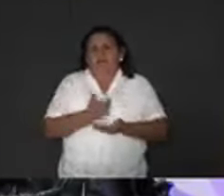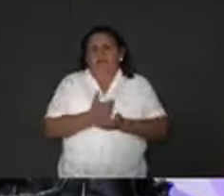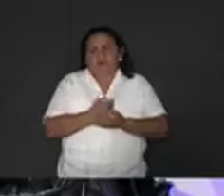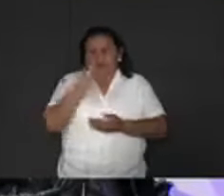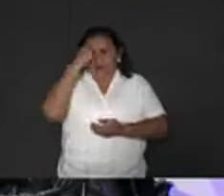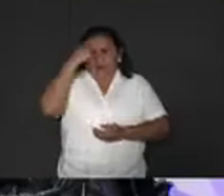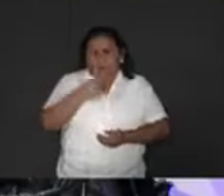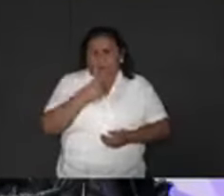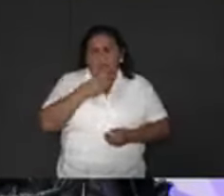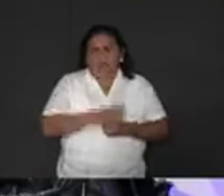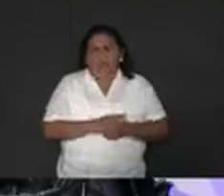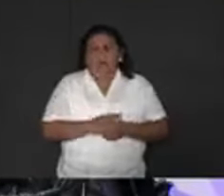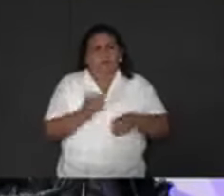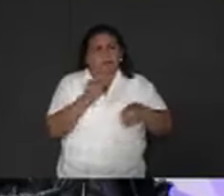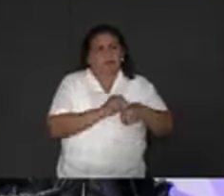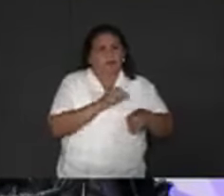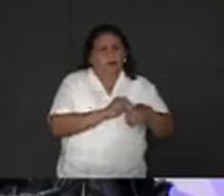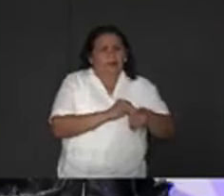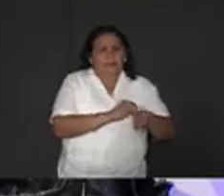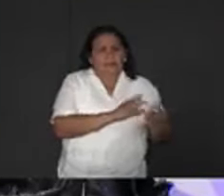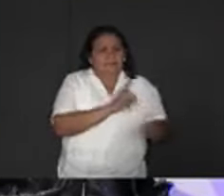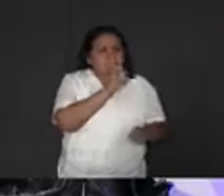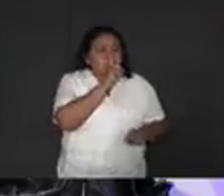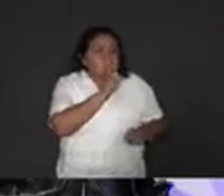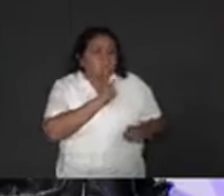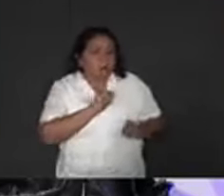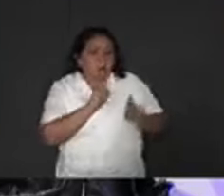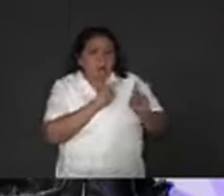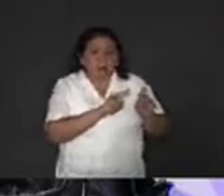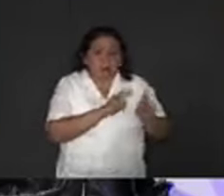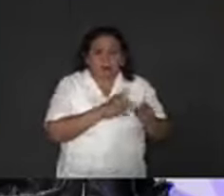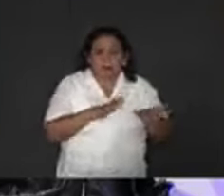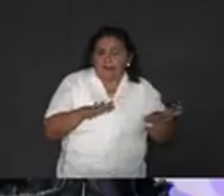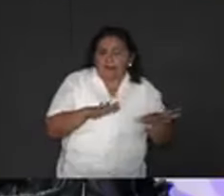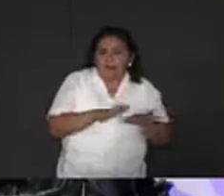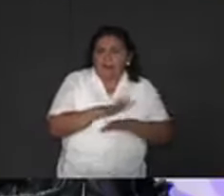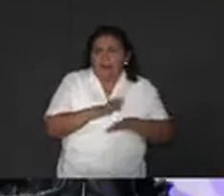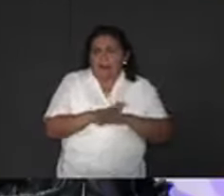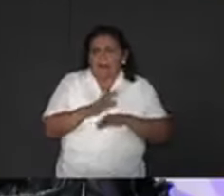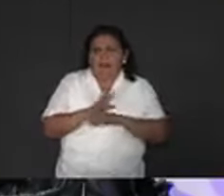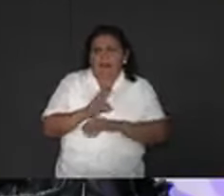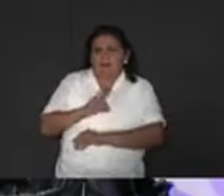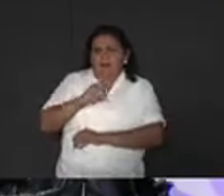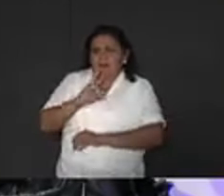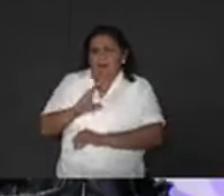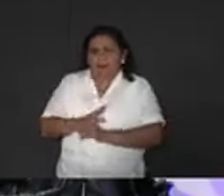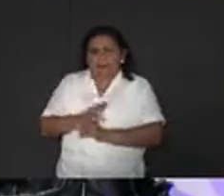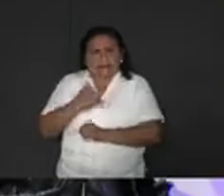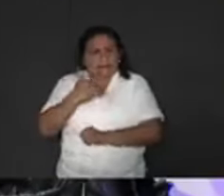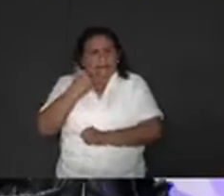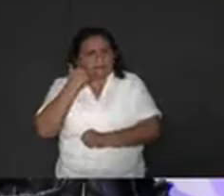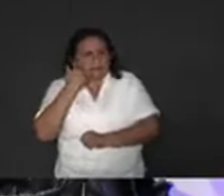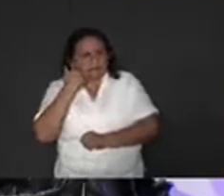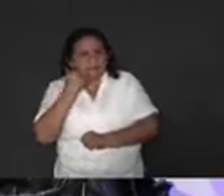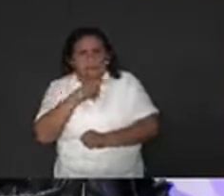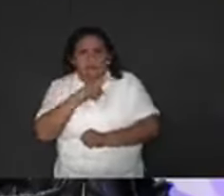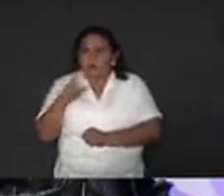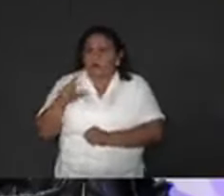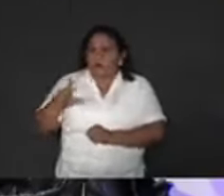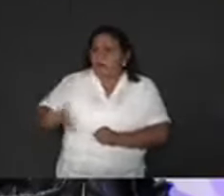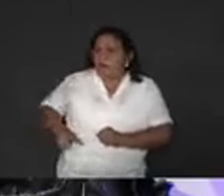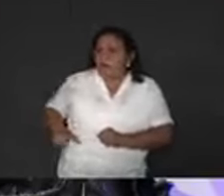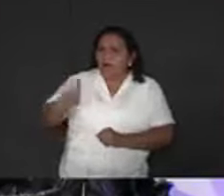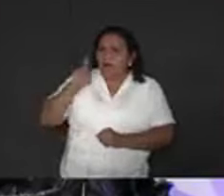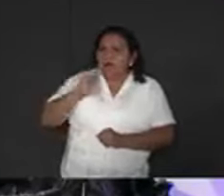sacar no solamente mentiras, sino también cambiando mi voz en supuestas llamadas con una gobernadora. Eso